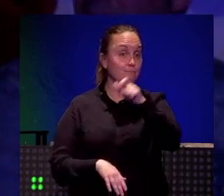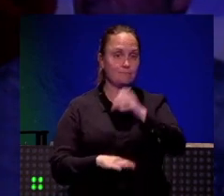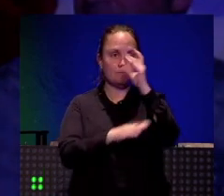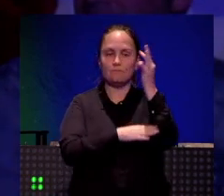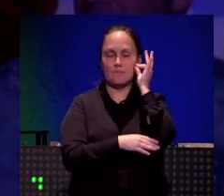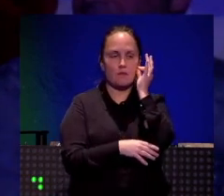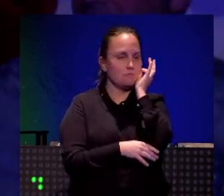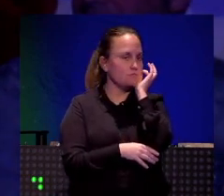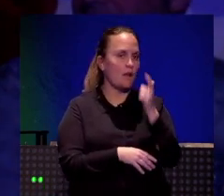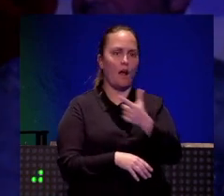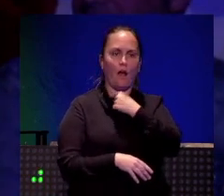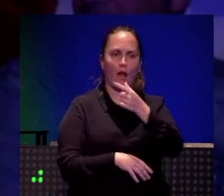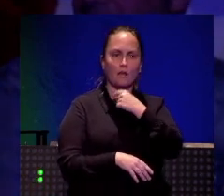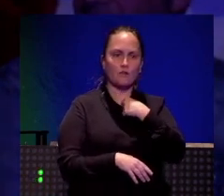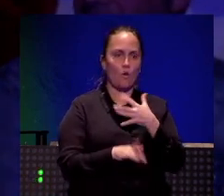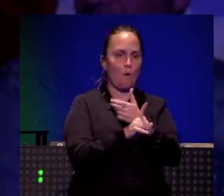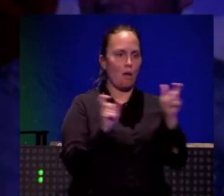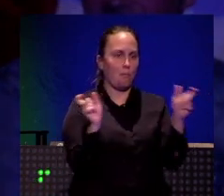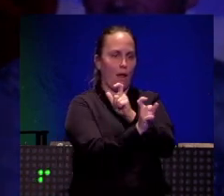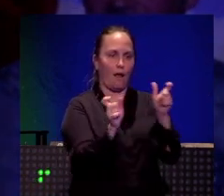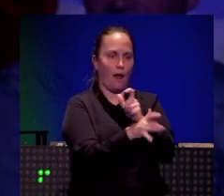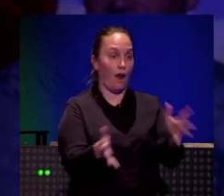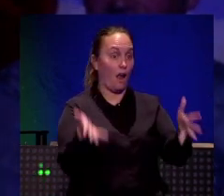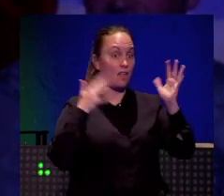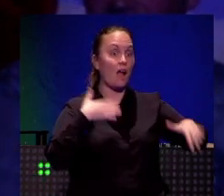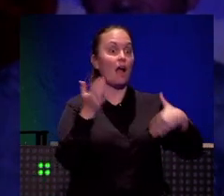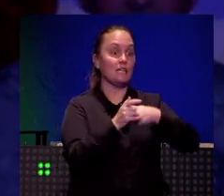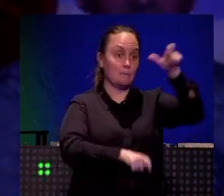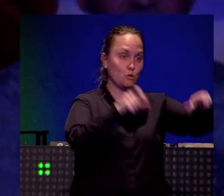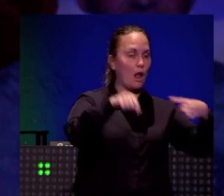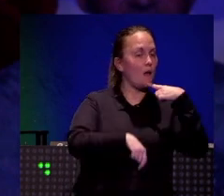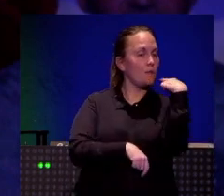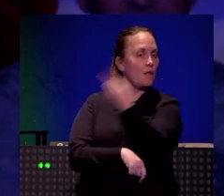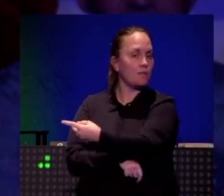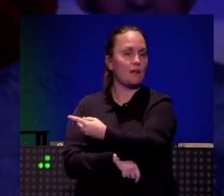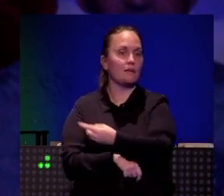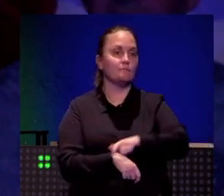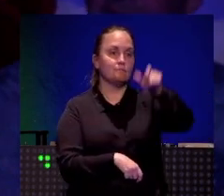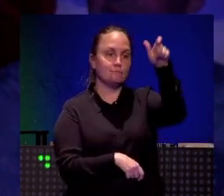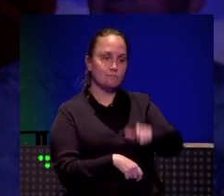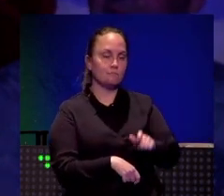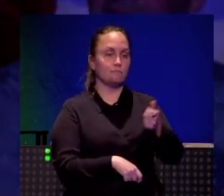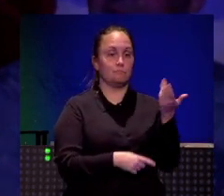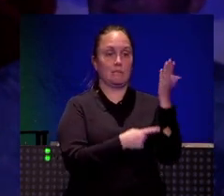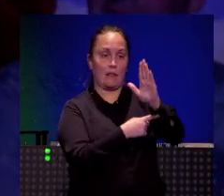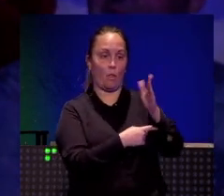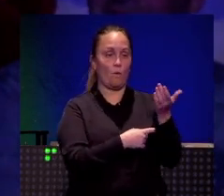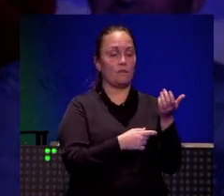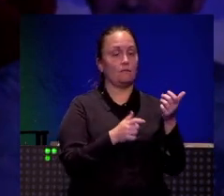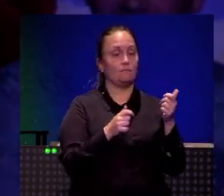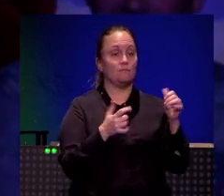encantan los juegos de palabras. De hecho, han llegado a decir de ella que si es la que le redacta los chistes a Matías Prats en Antena 3.